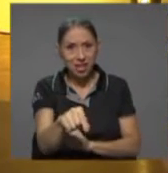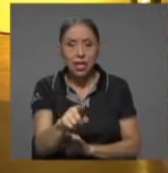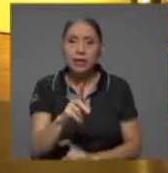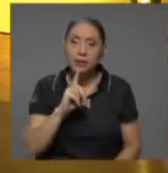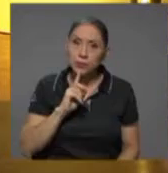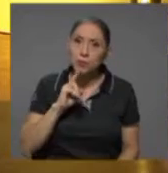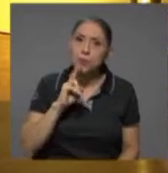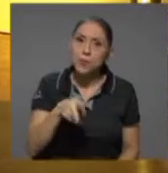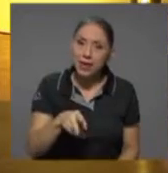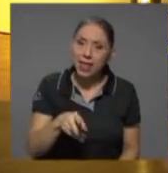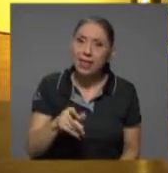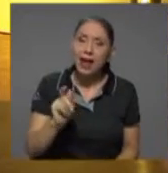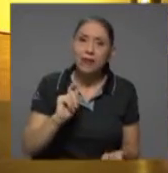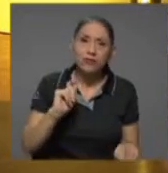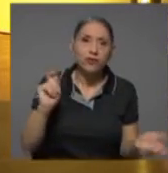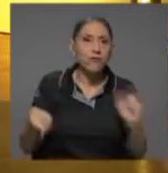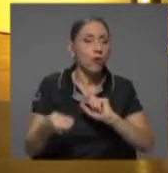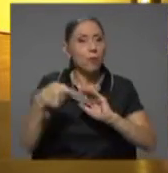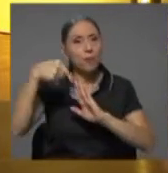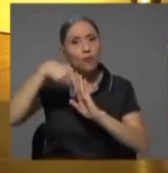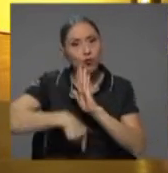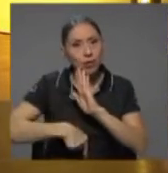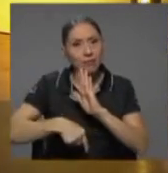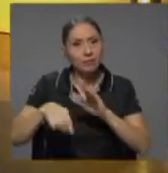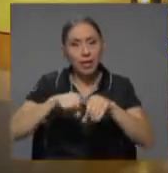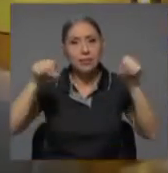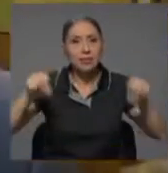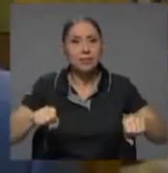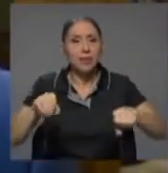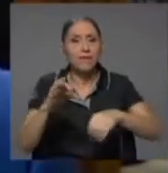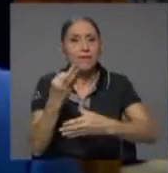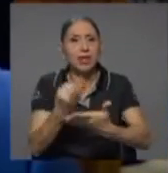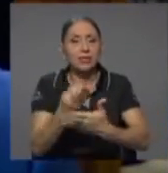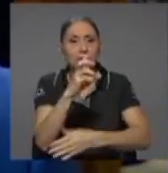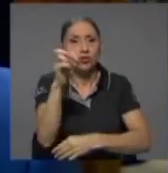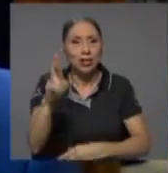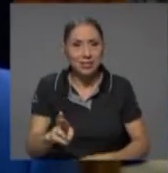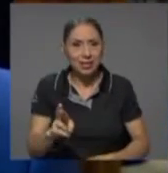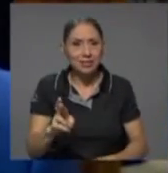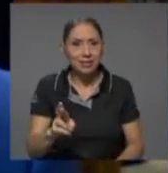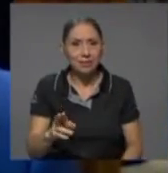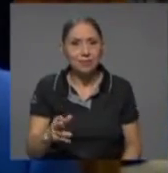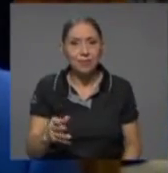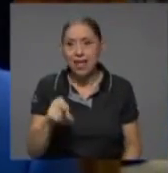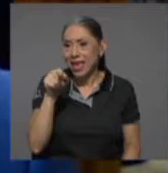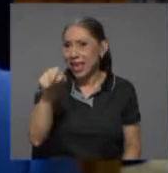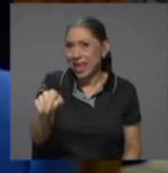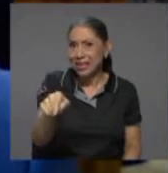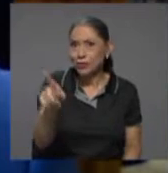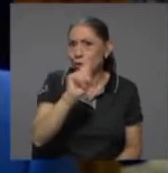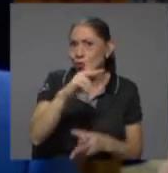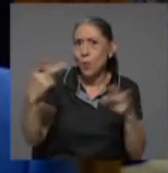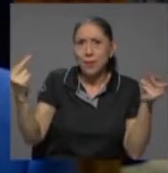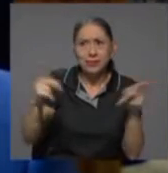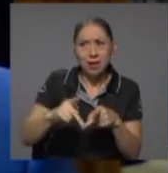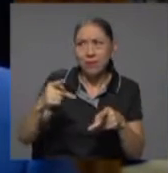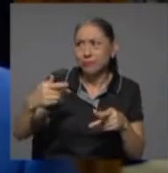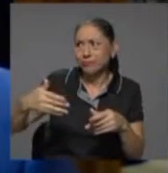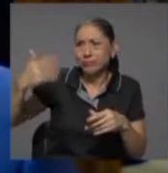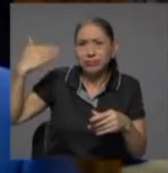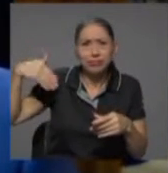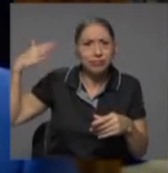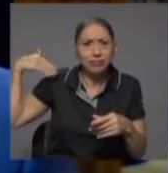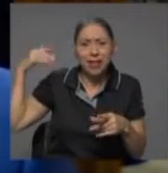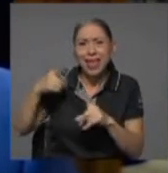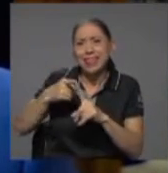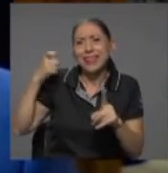verdadera reforma profunda al sistema financiero costarricense y como decía, no se daba algo de esa magnitud, de esa profundidad, desde